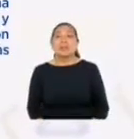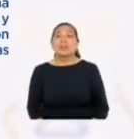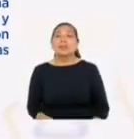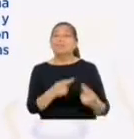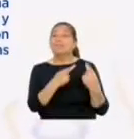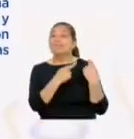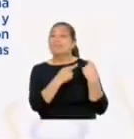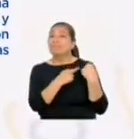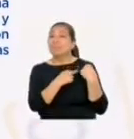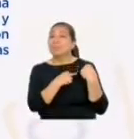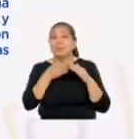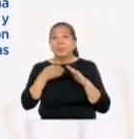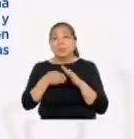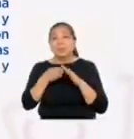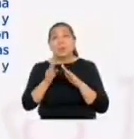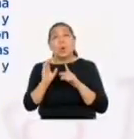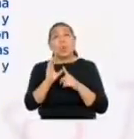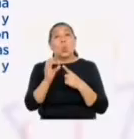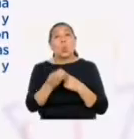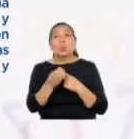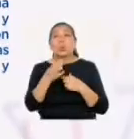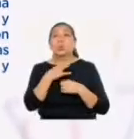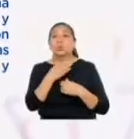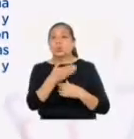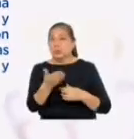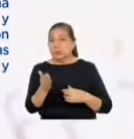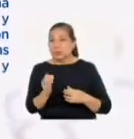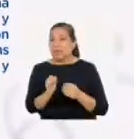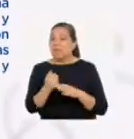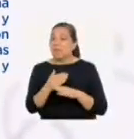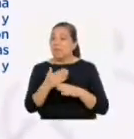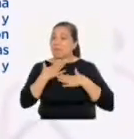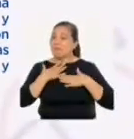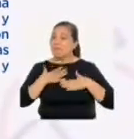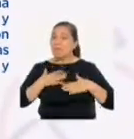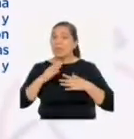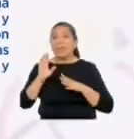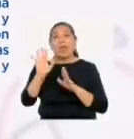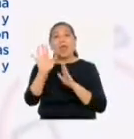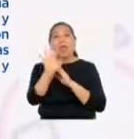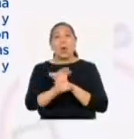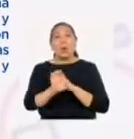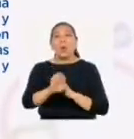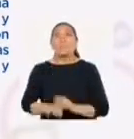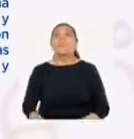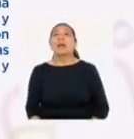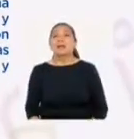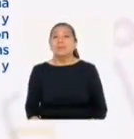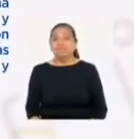Fueron las responsables de la introducción de la cultura y gustos culinarios y formas de vestirse europeas.